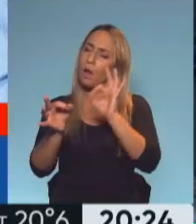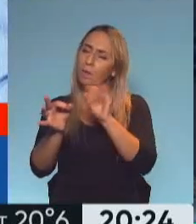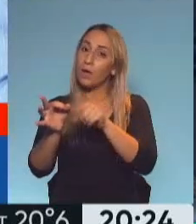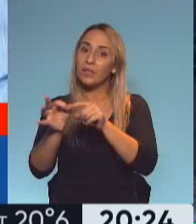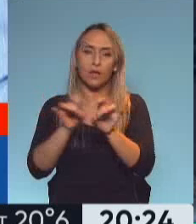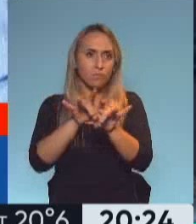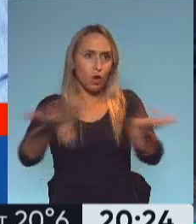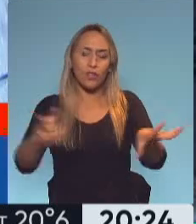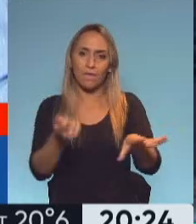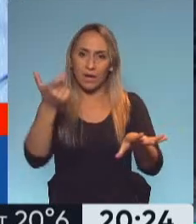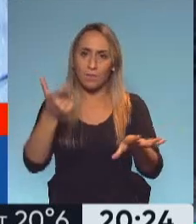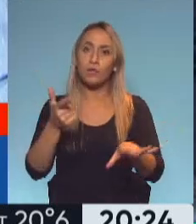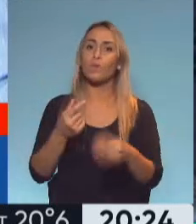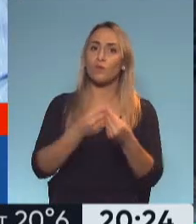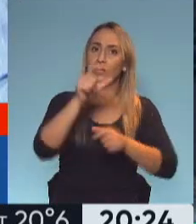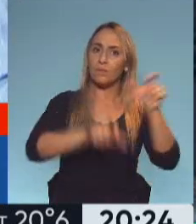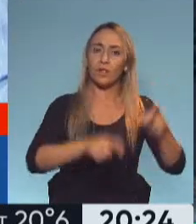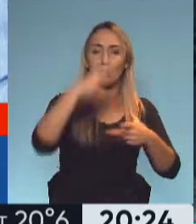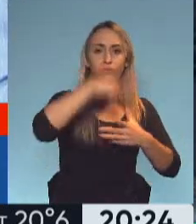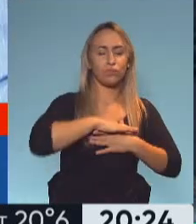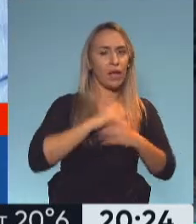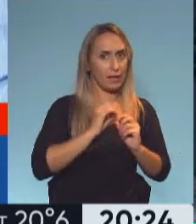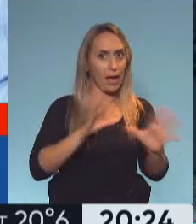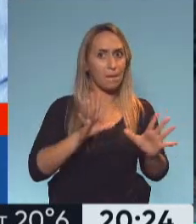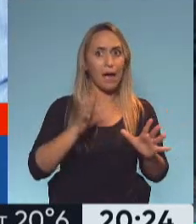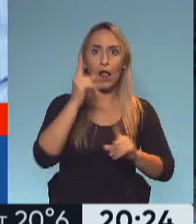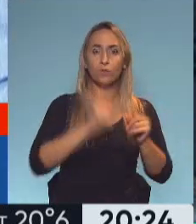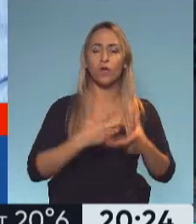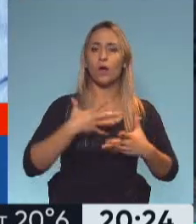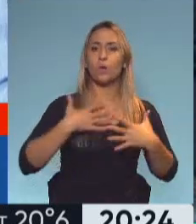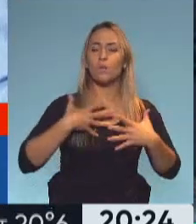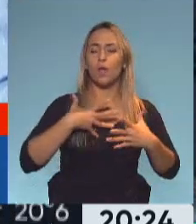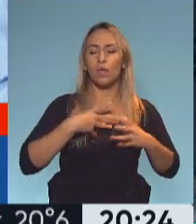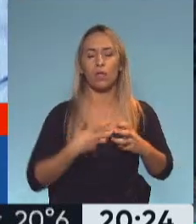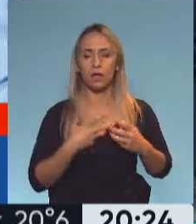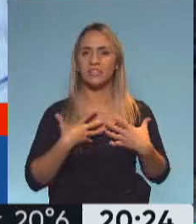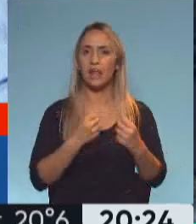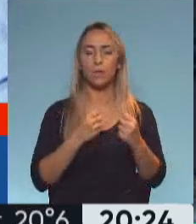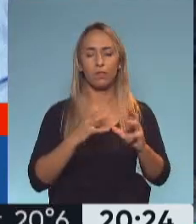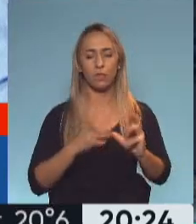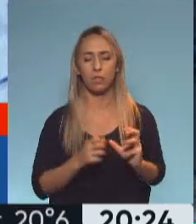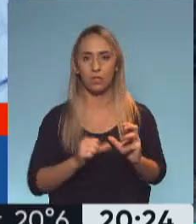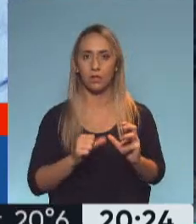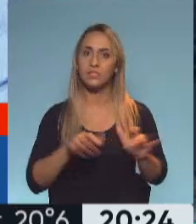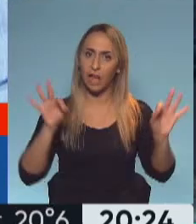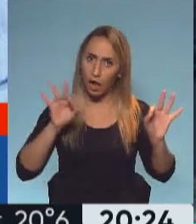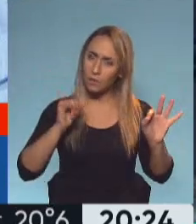cursado de manera severa la enfermedad son gravísimas. Más allá de que se puedan haber salvado por el accionar